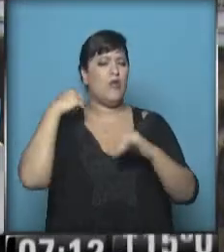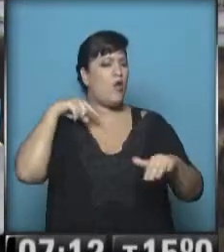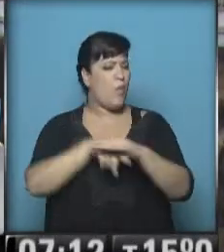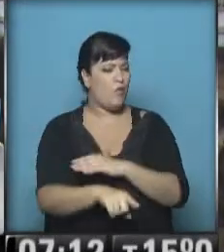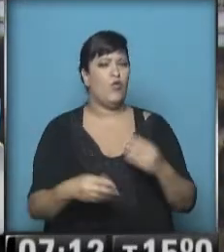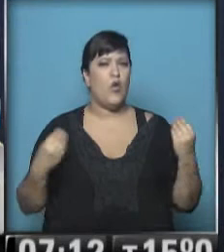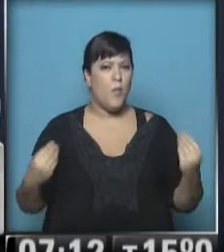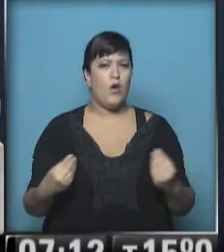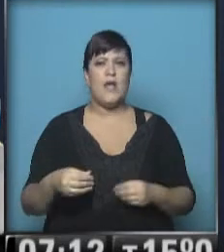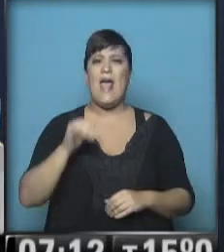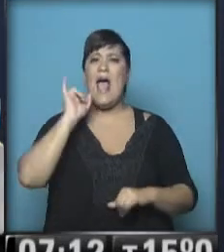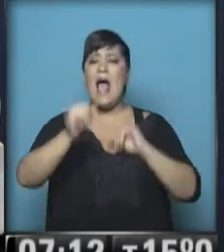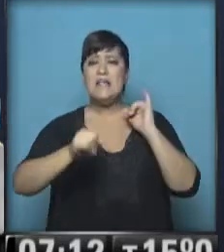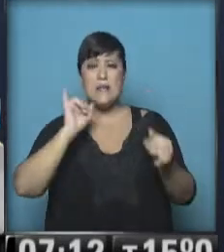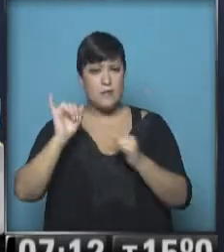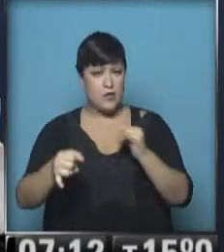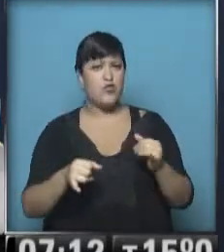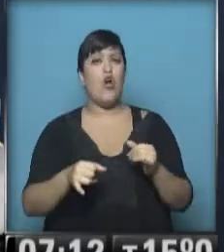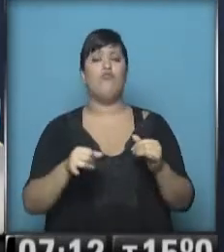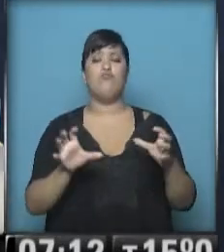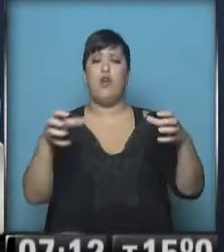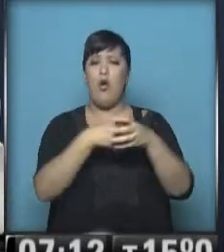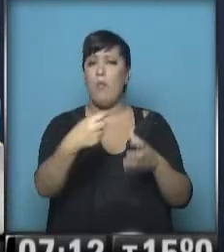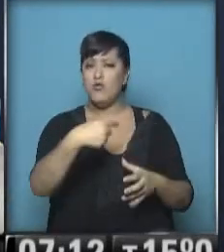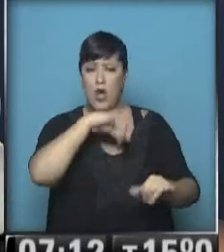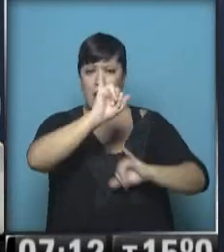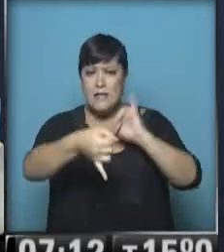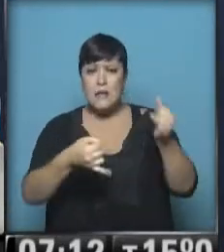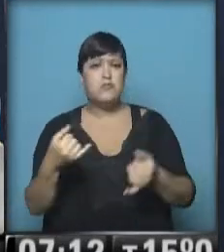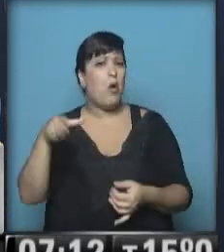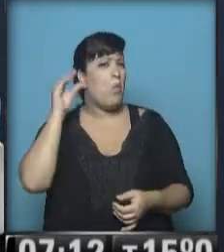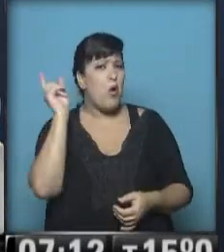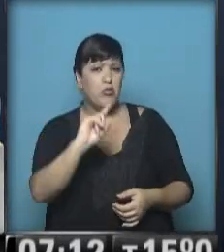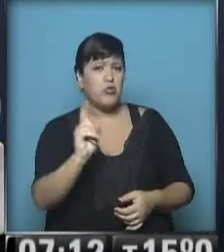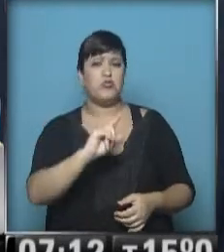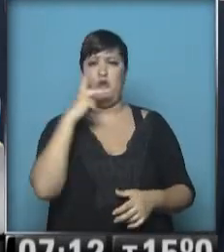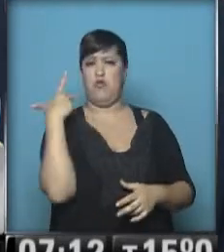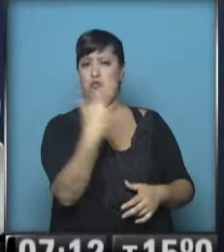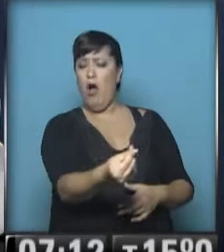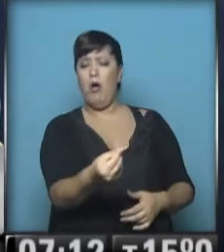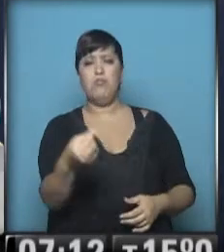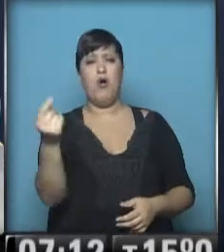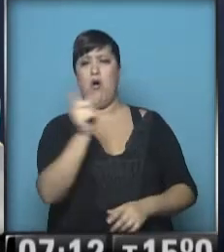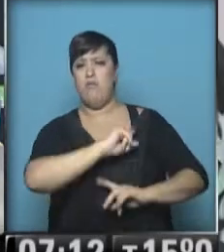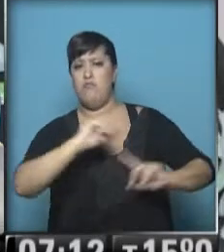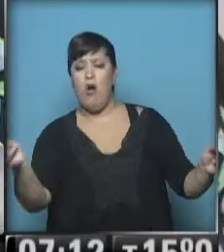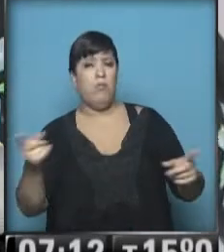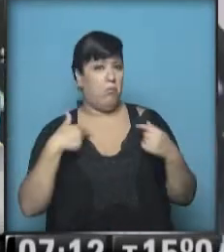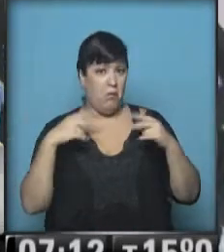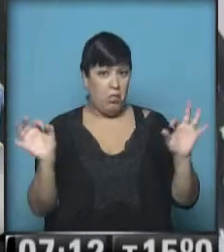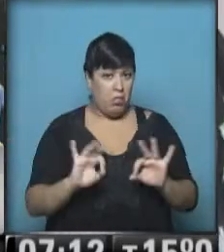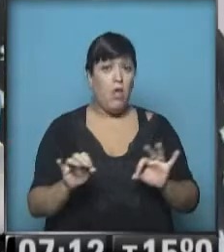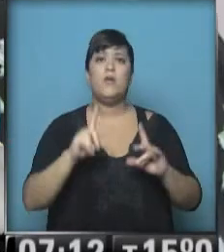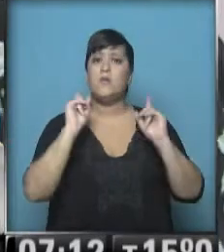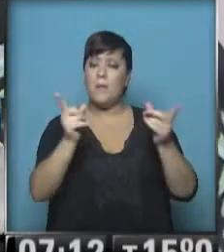Fernando, hubo aceptación por buena parte de la oposición, no se escucharon nos rotundos, negativas de manera rotunda. Es más, hubo